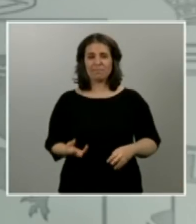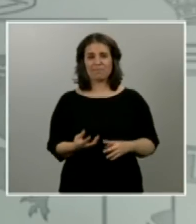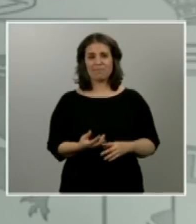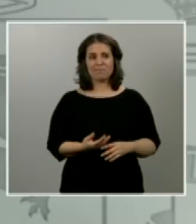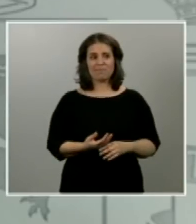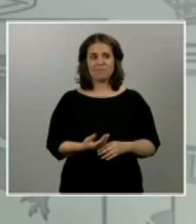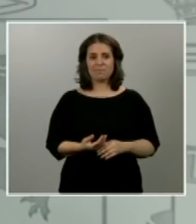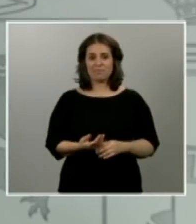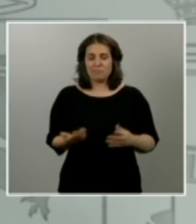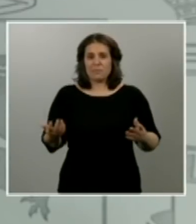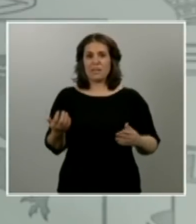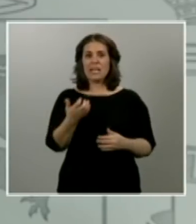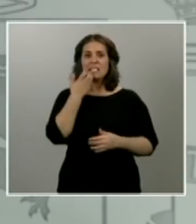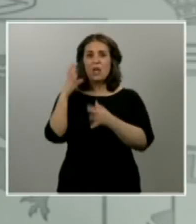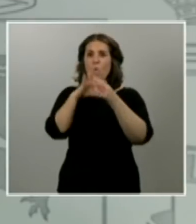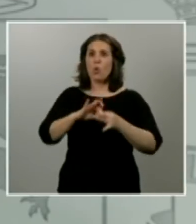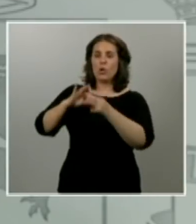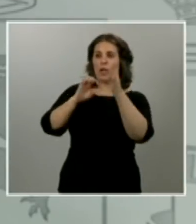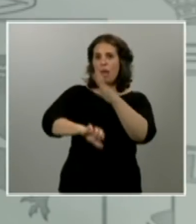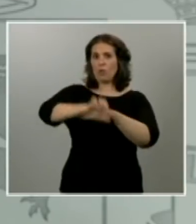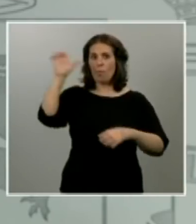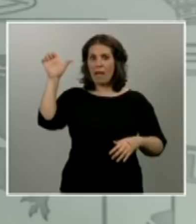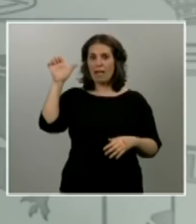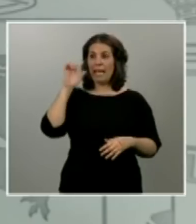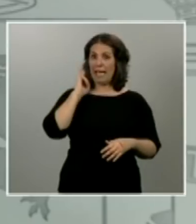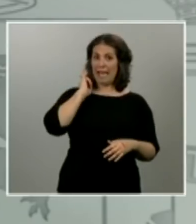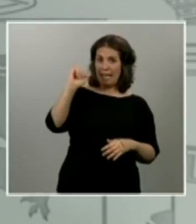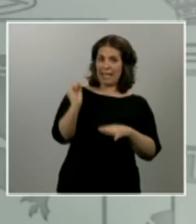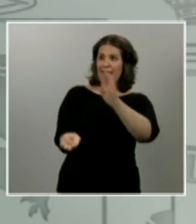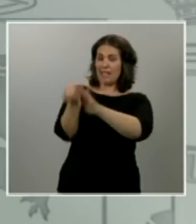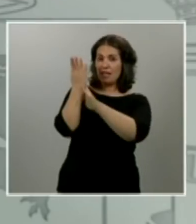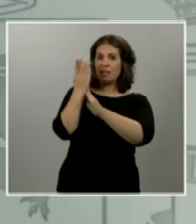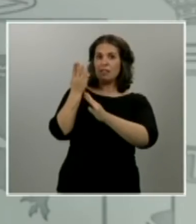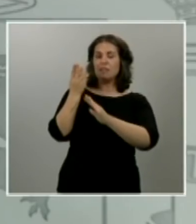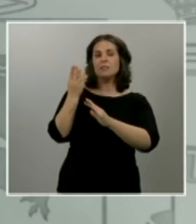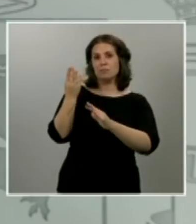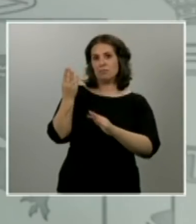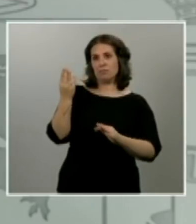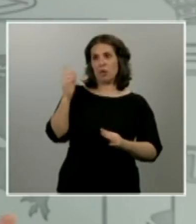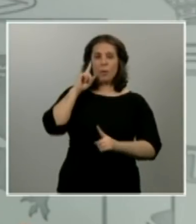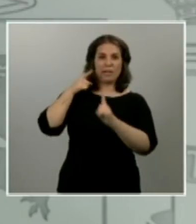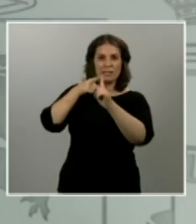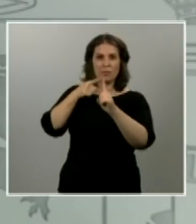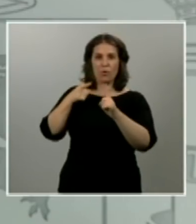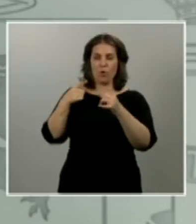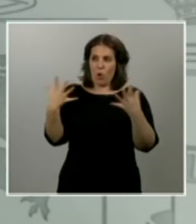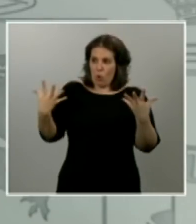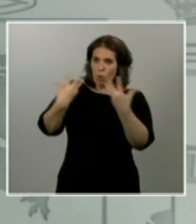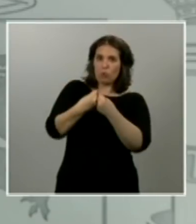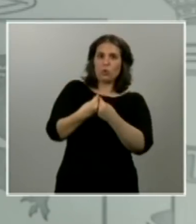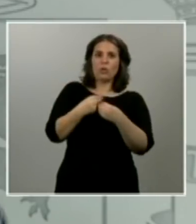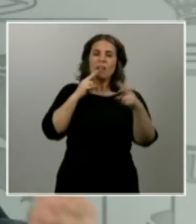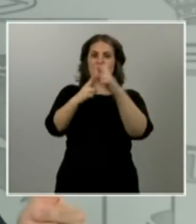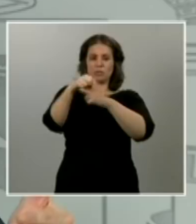si la Unión Europea existe es precisamente para hacer frente desde el punto de vista común y conjunto a este tipo de crisis